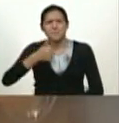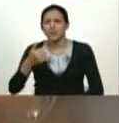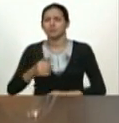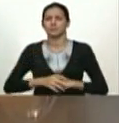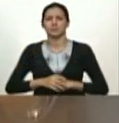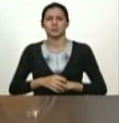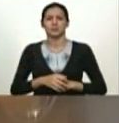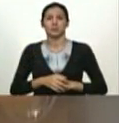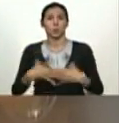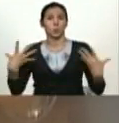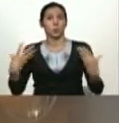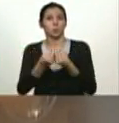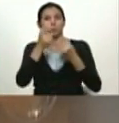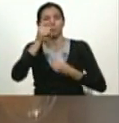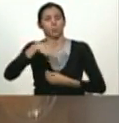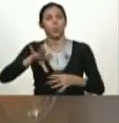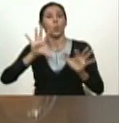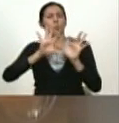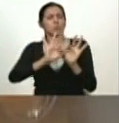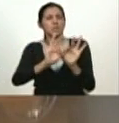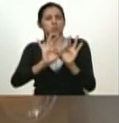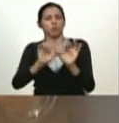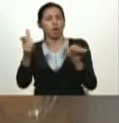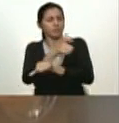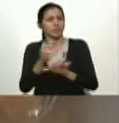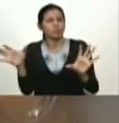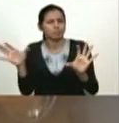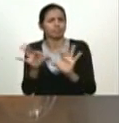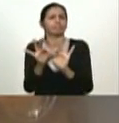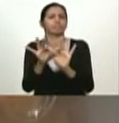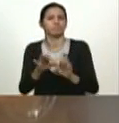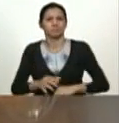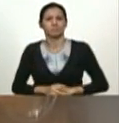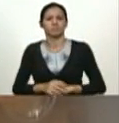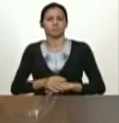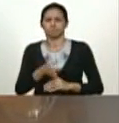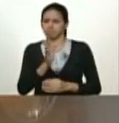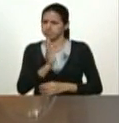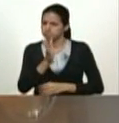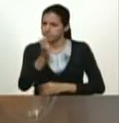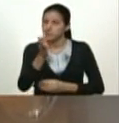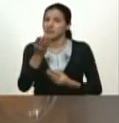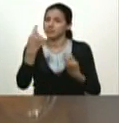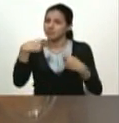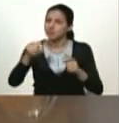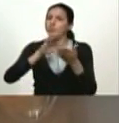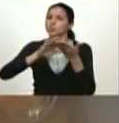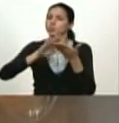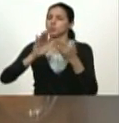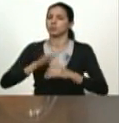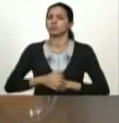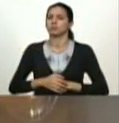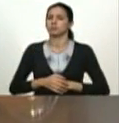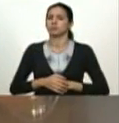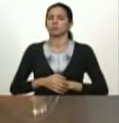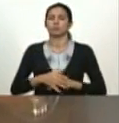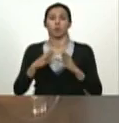junto el pueblo unido con su gobierno encaminar y resolver los problemas que hay que encaminar y resolver